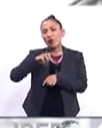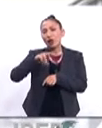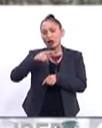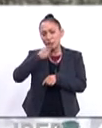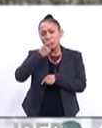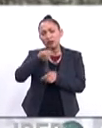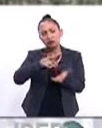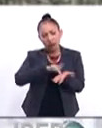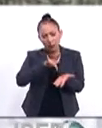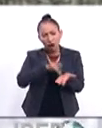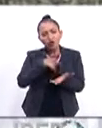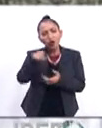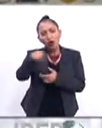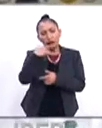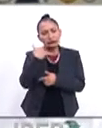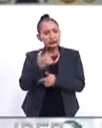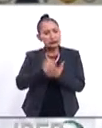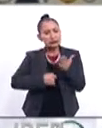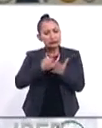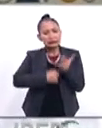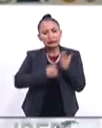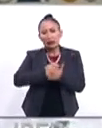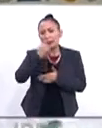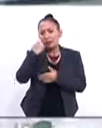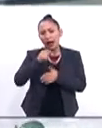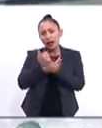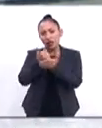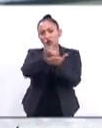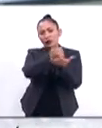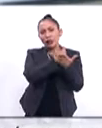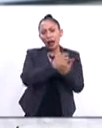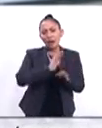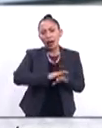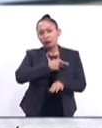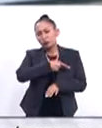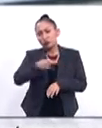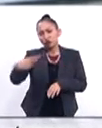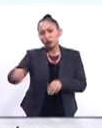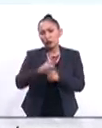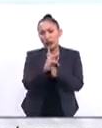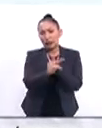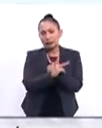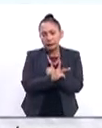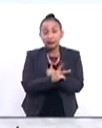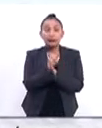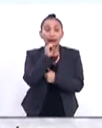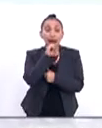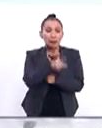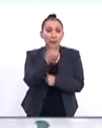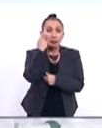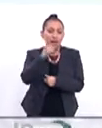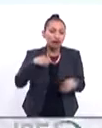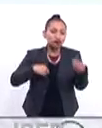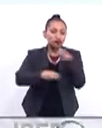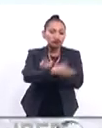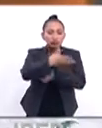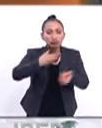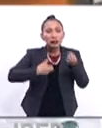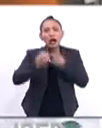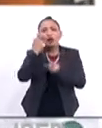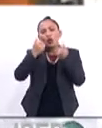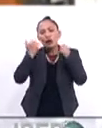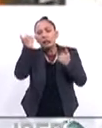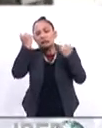expresarle su apoyo a los esfuerzos que hace por ayudar a los más pobres del país sudamericano así como para intercambiar algunas